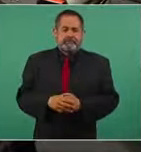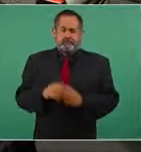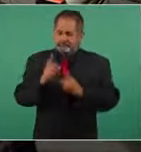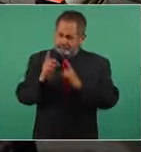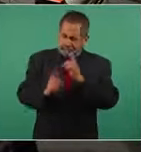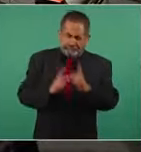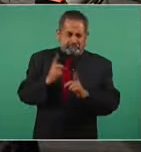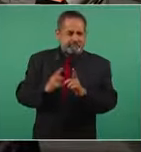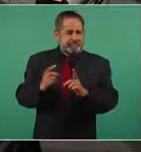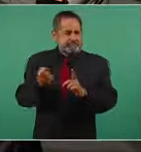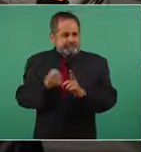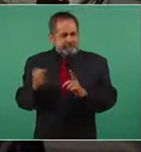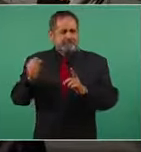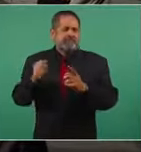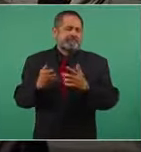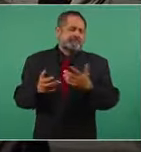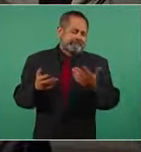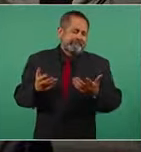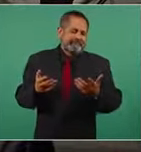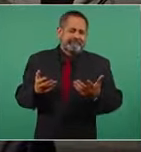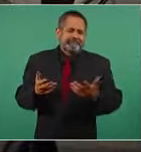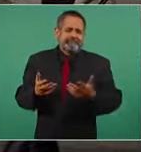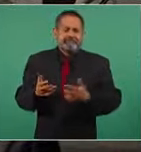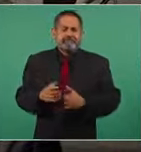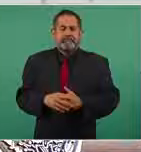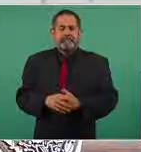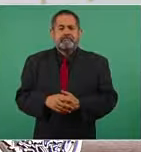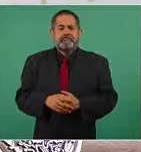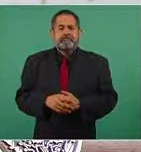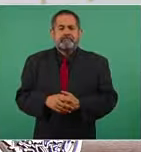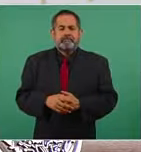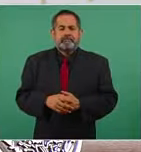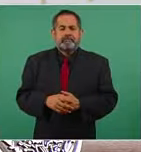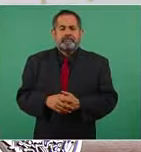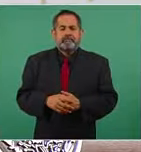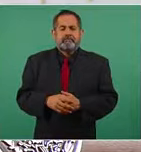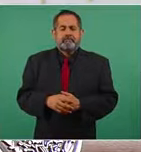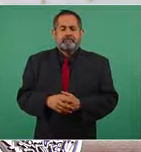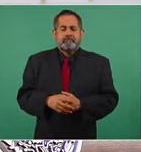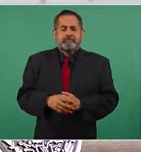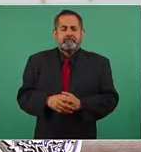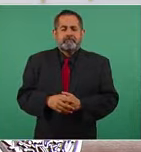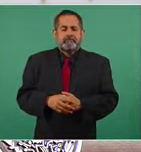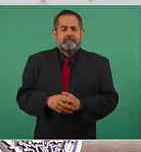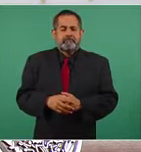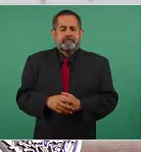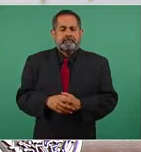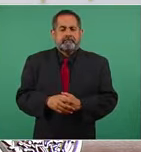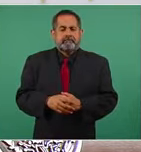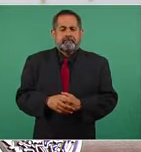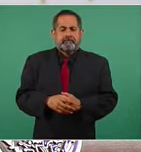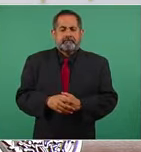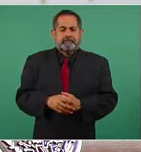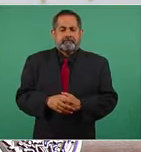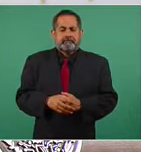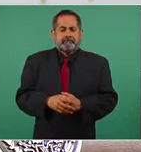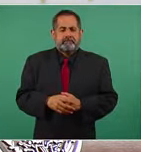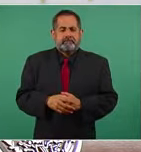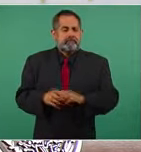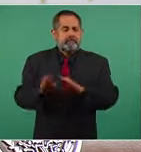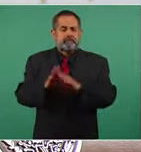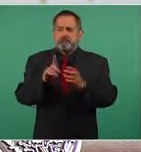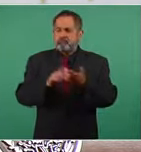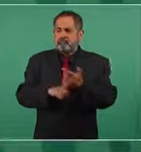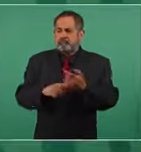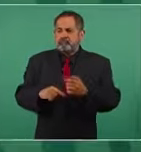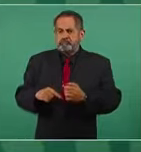deporte, es el desempeño